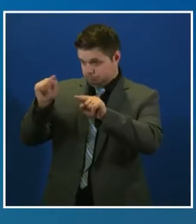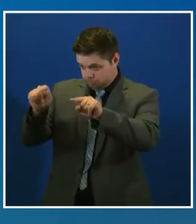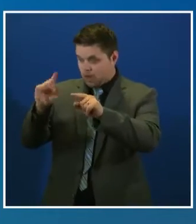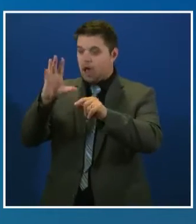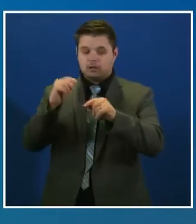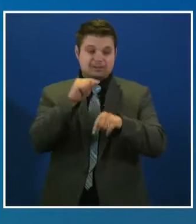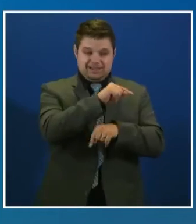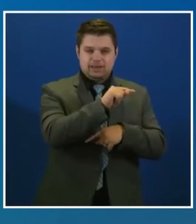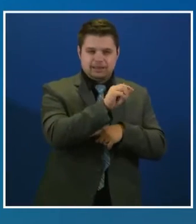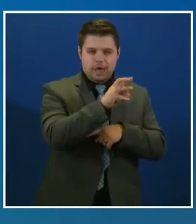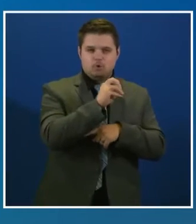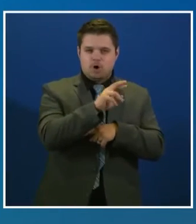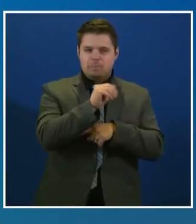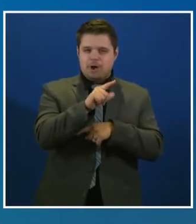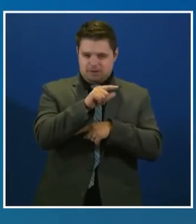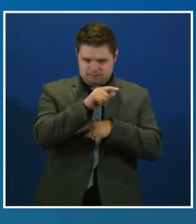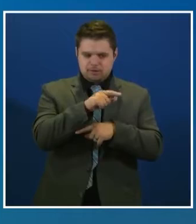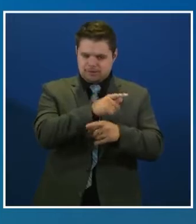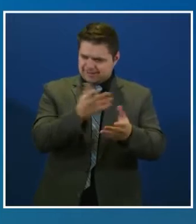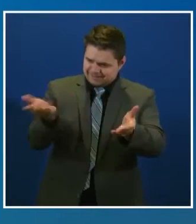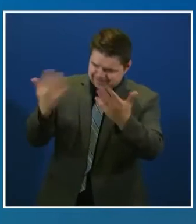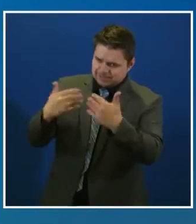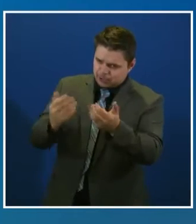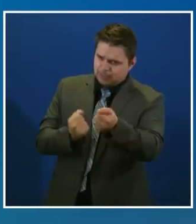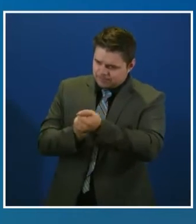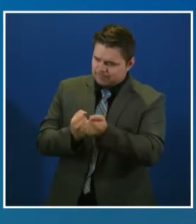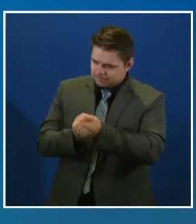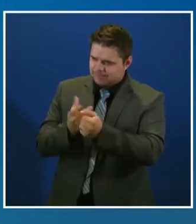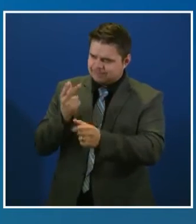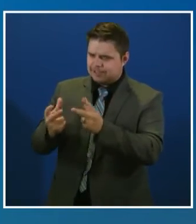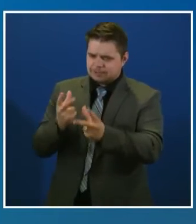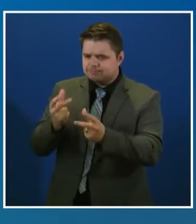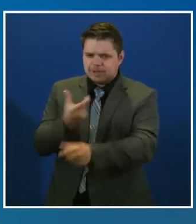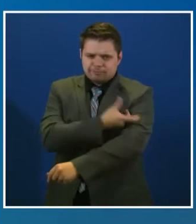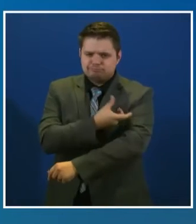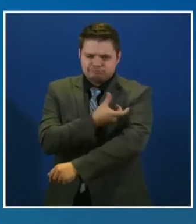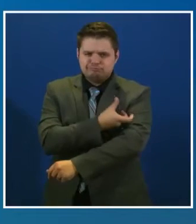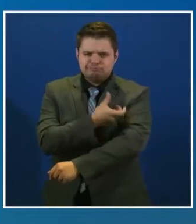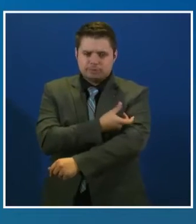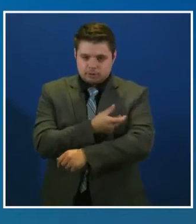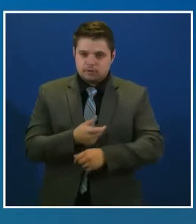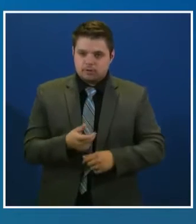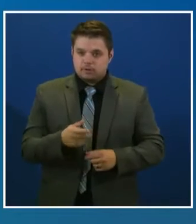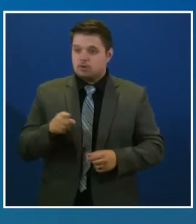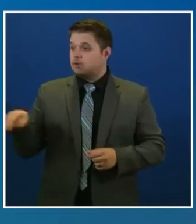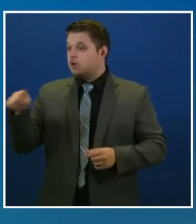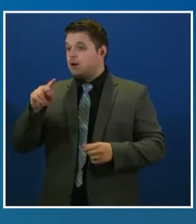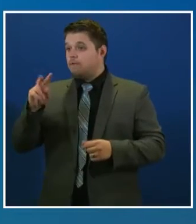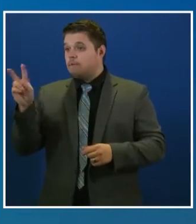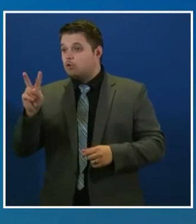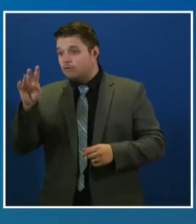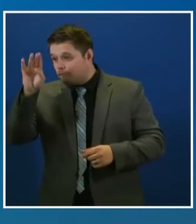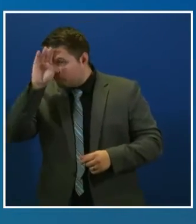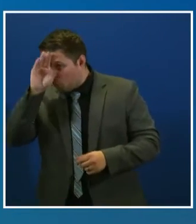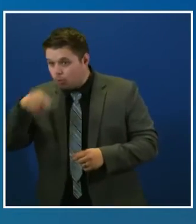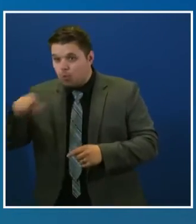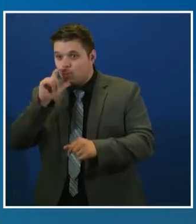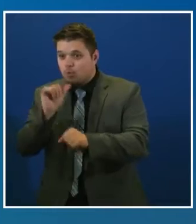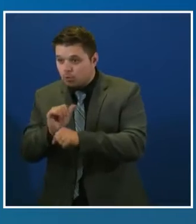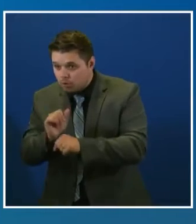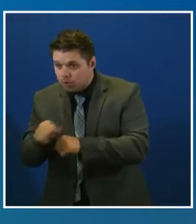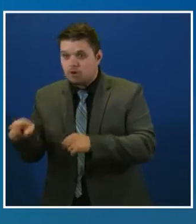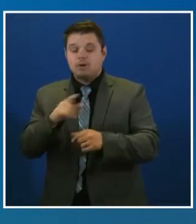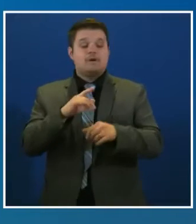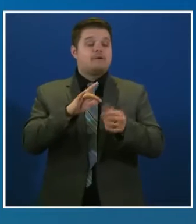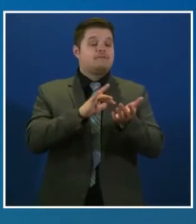logísticas y de gestión del sitio. Los miembros del Departamento de Bomberos de Vancouver con capacitación médica están a disposición para